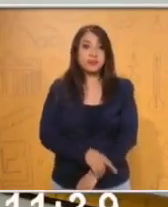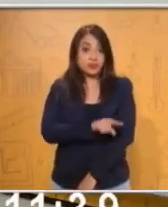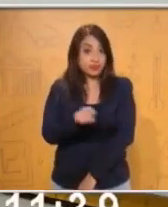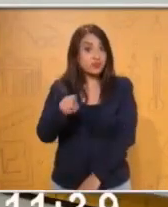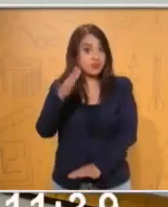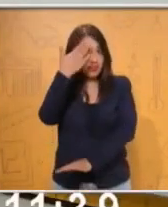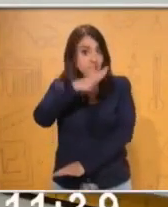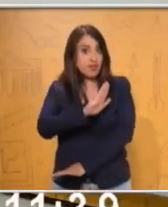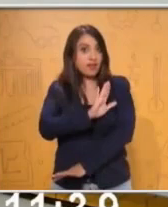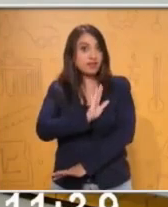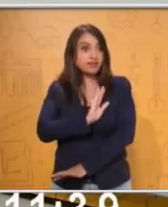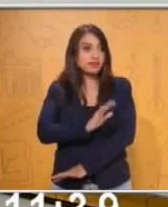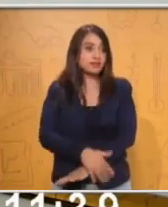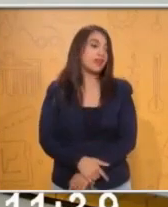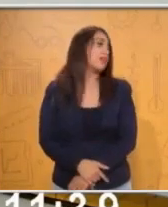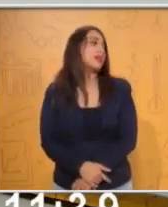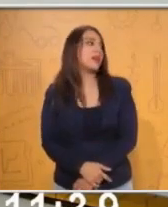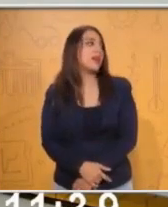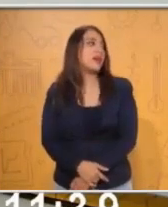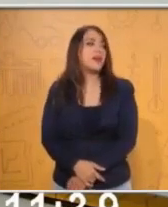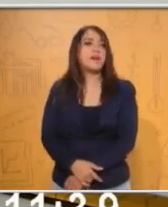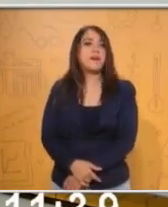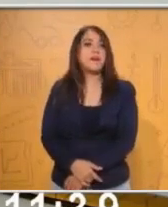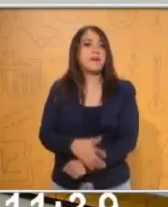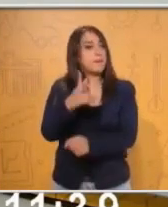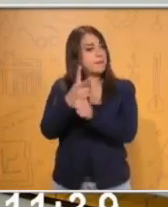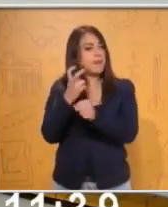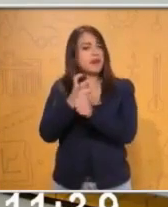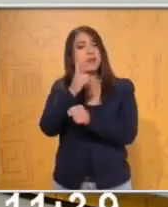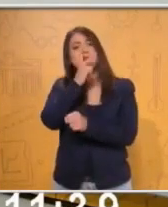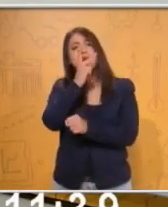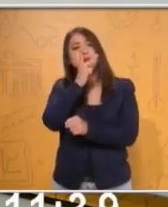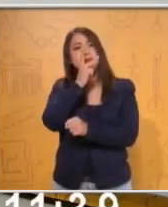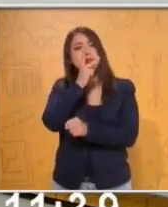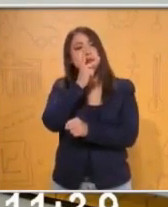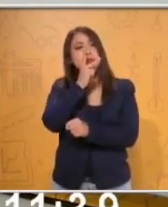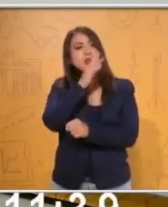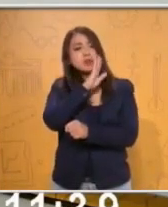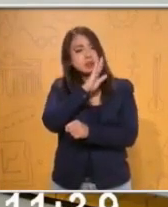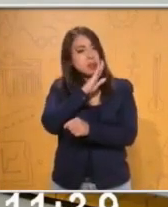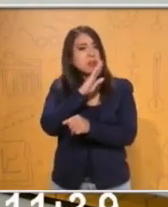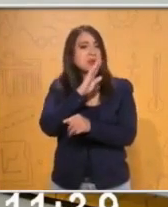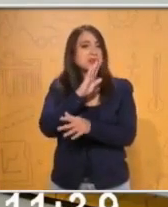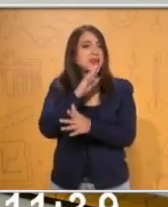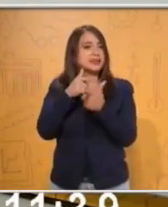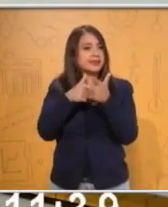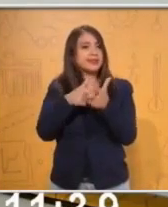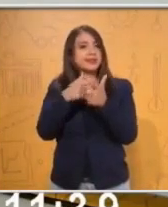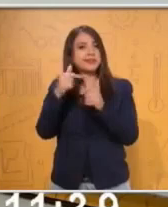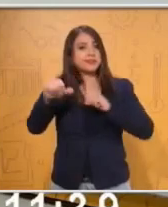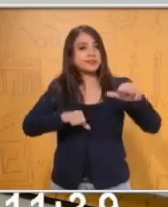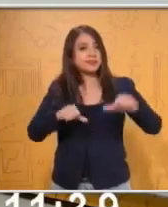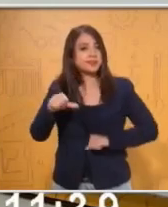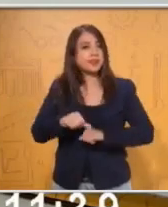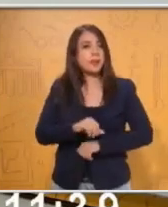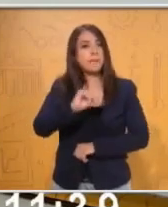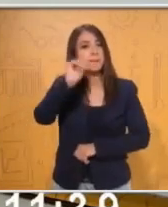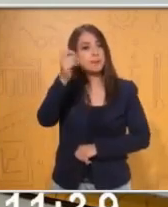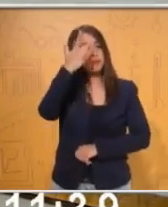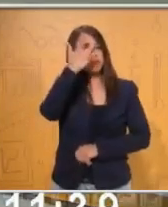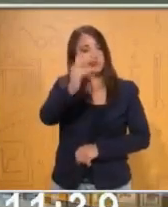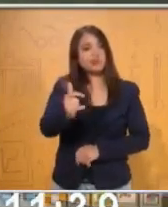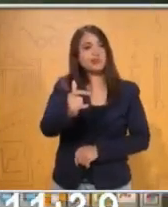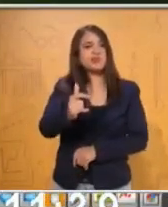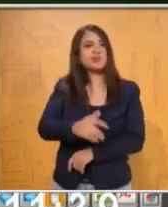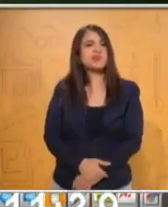el reto? Inviten a su papá y a su mamá a continuar con esta bonita actividad. La siguiente adivinanza. Adivina